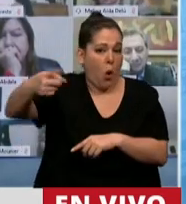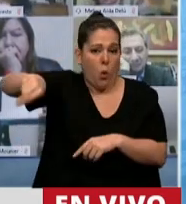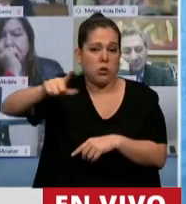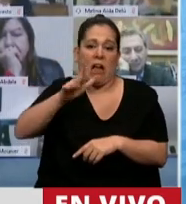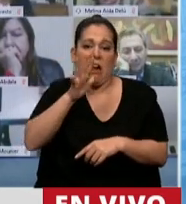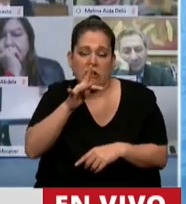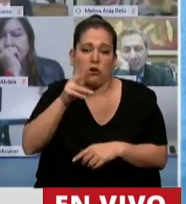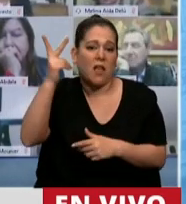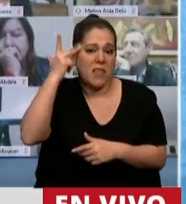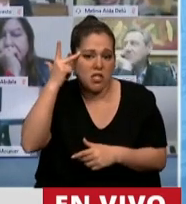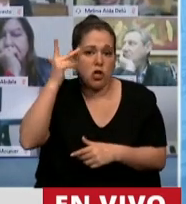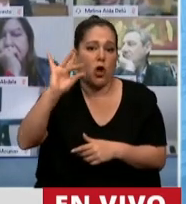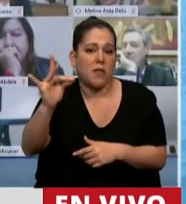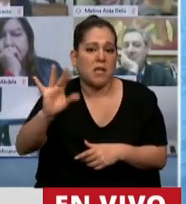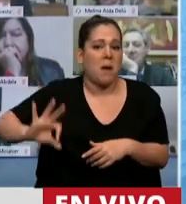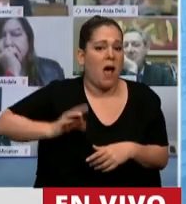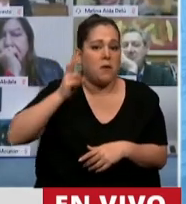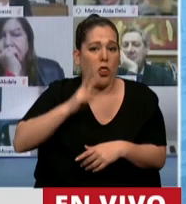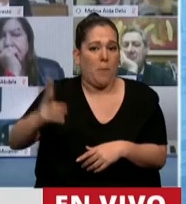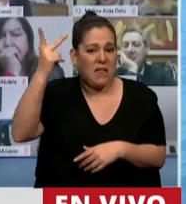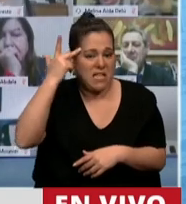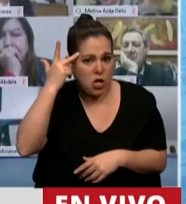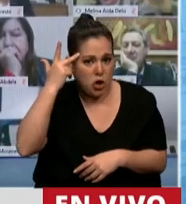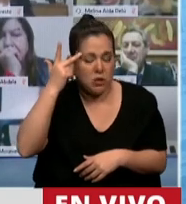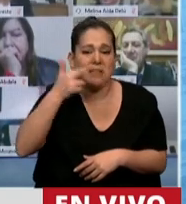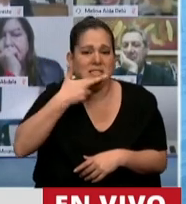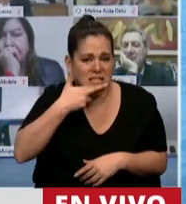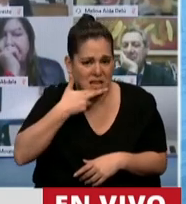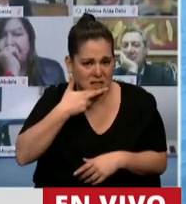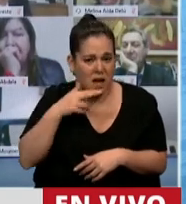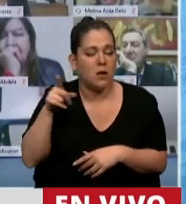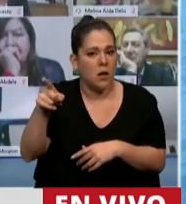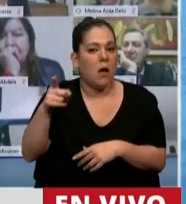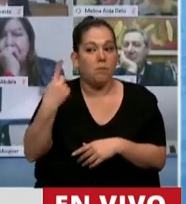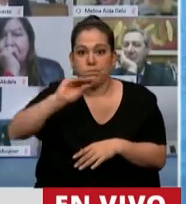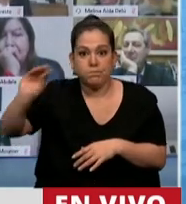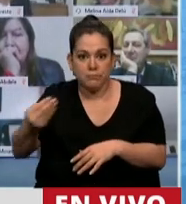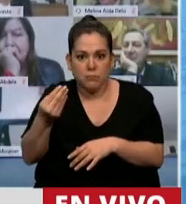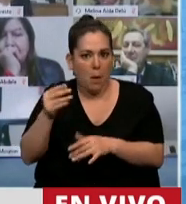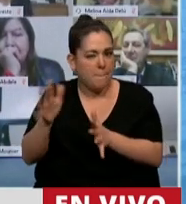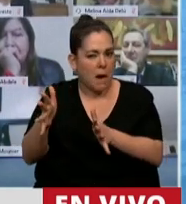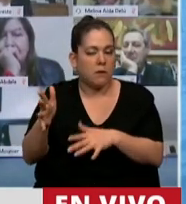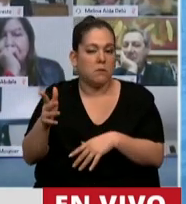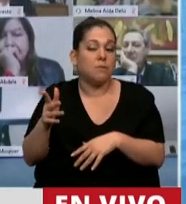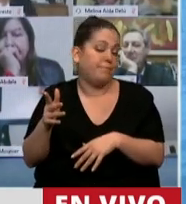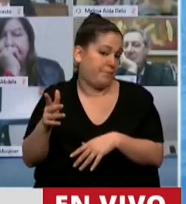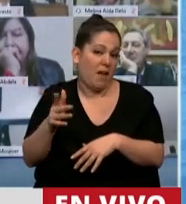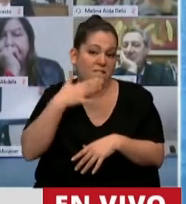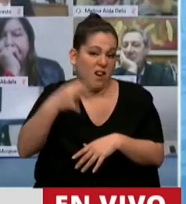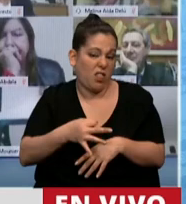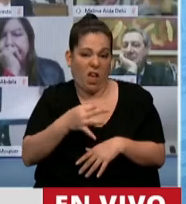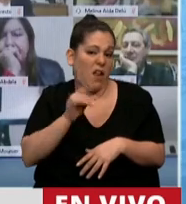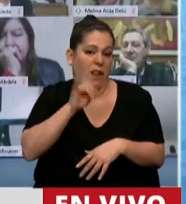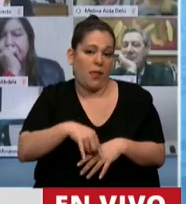y el 18 de diciembre del año 2017. Cae cuando aparece un cachivache como